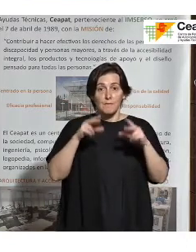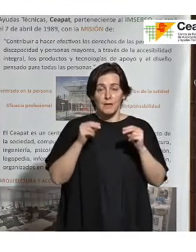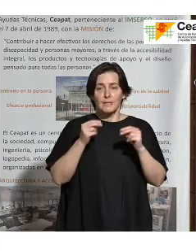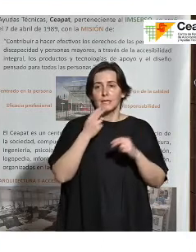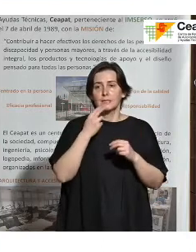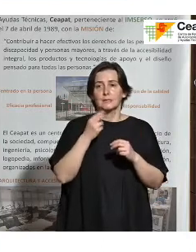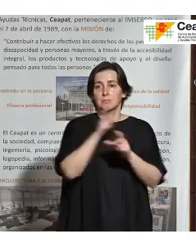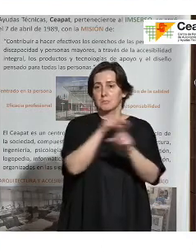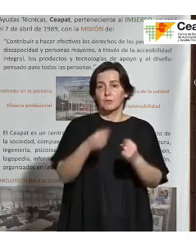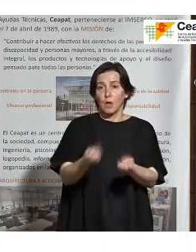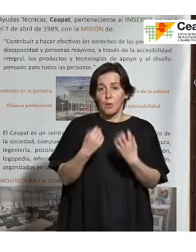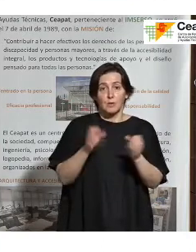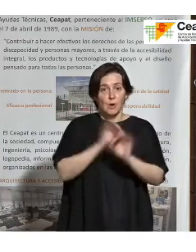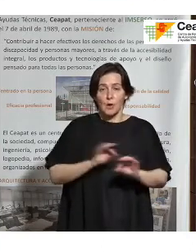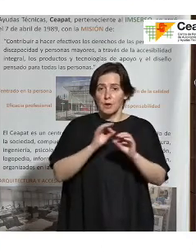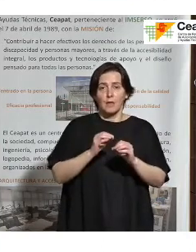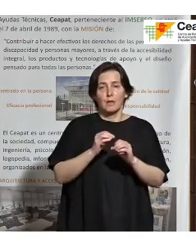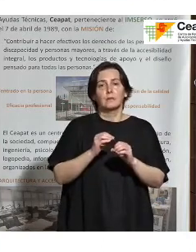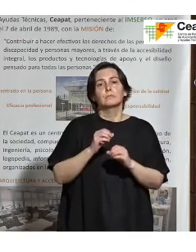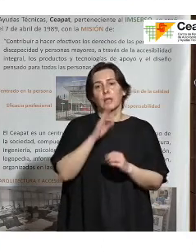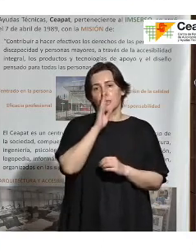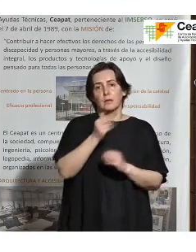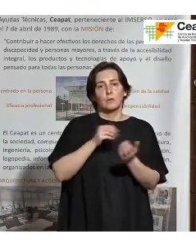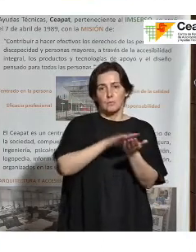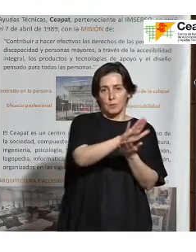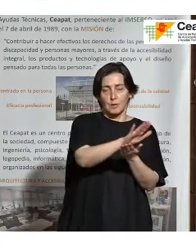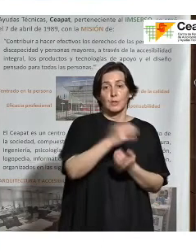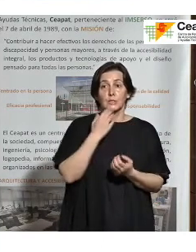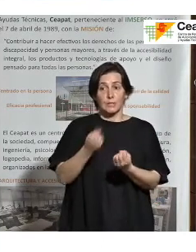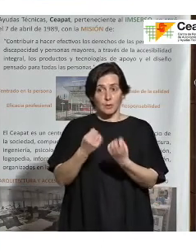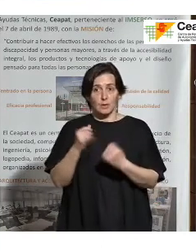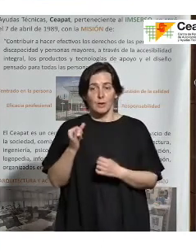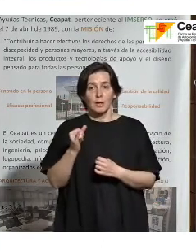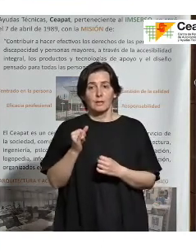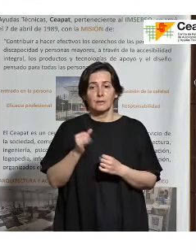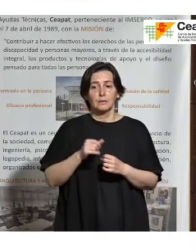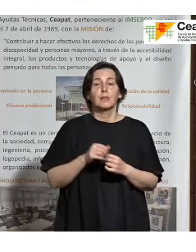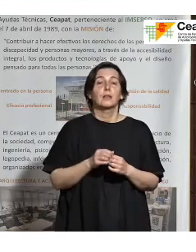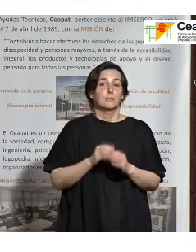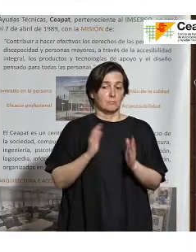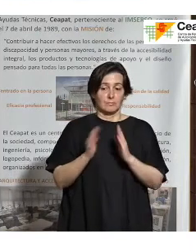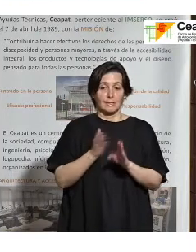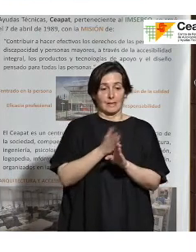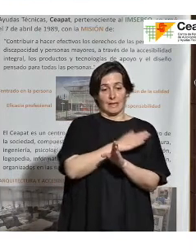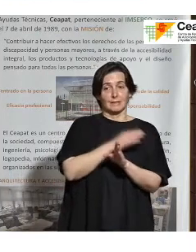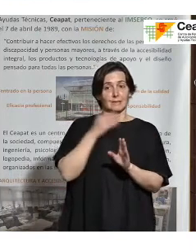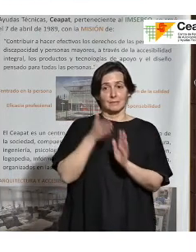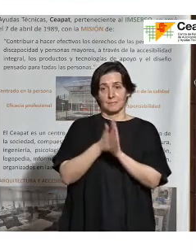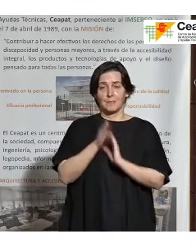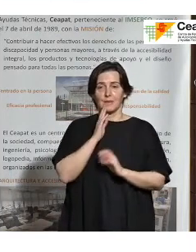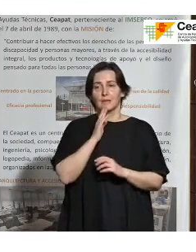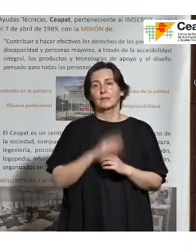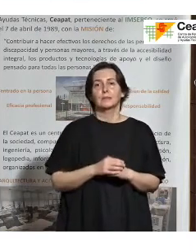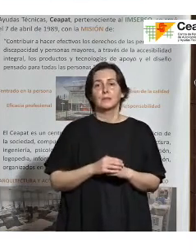comentarios pasa a publicación, pero si hay comentarios haríamos este tema. Entonces, en este caso,